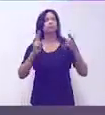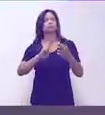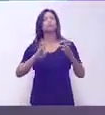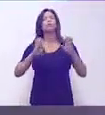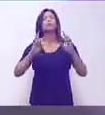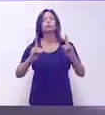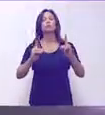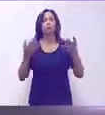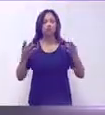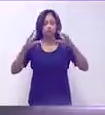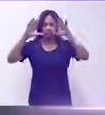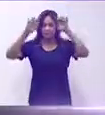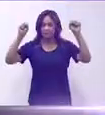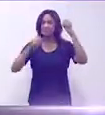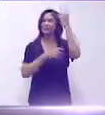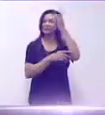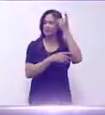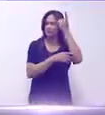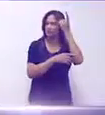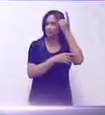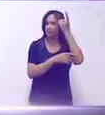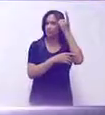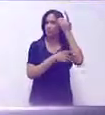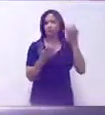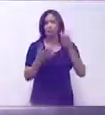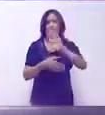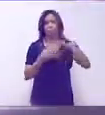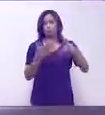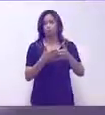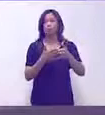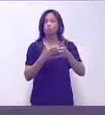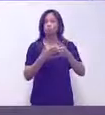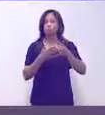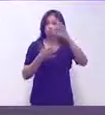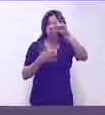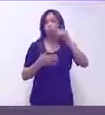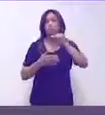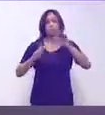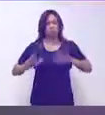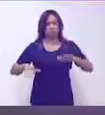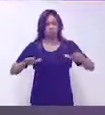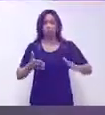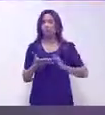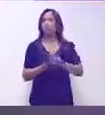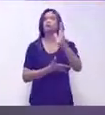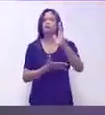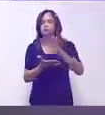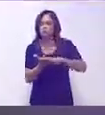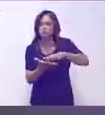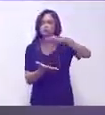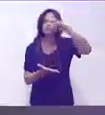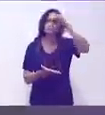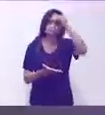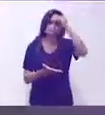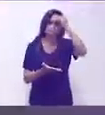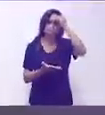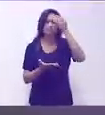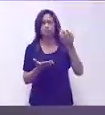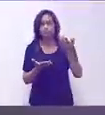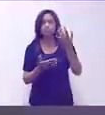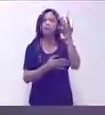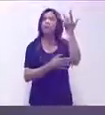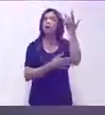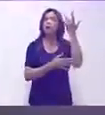educativa del presidente Danilo Medina. Todos los niños tienen derecho a recibir el pan de la enseñanza,